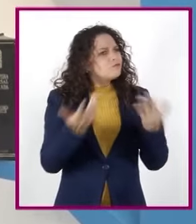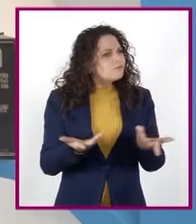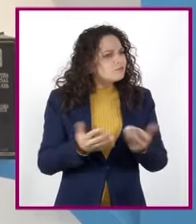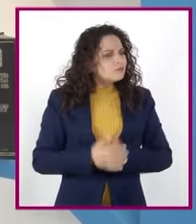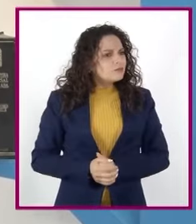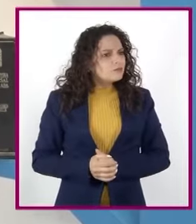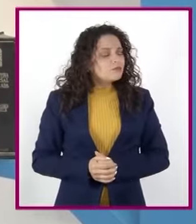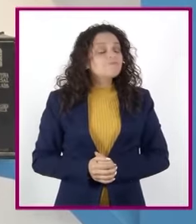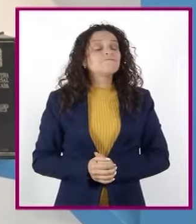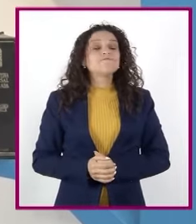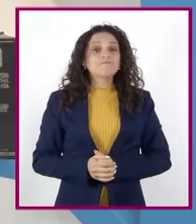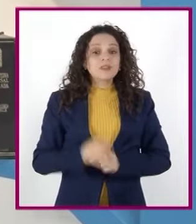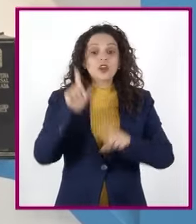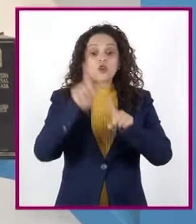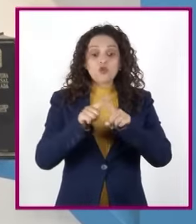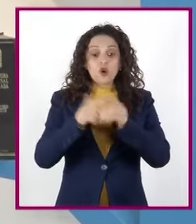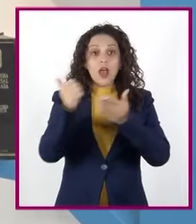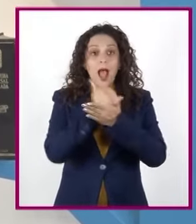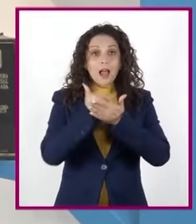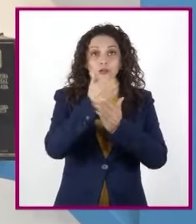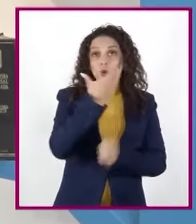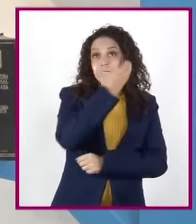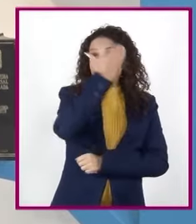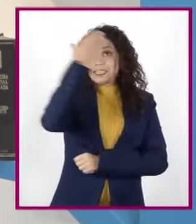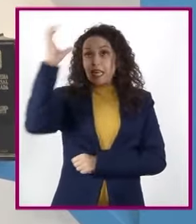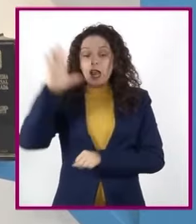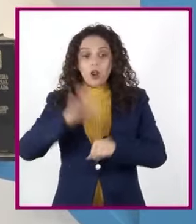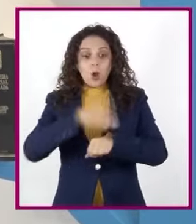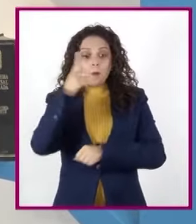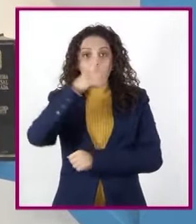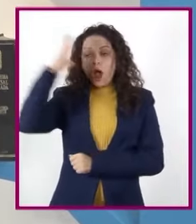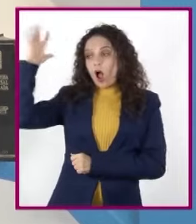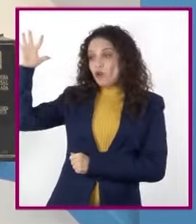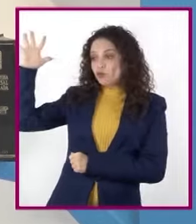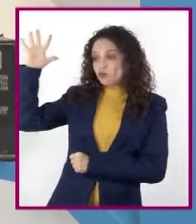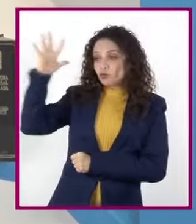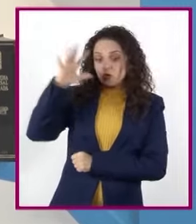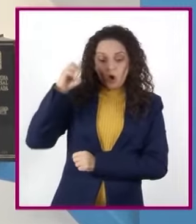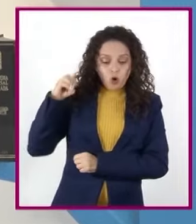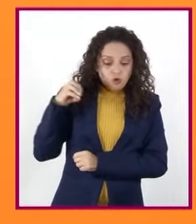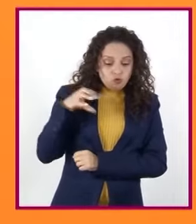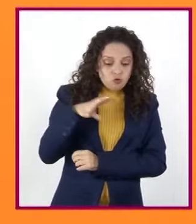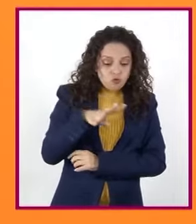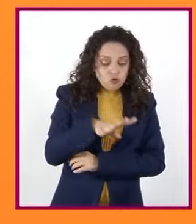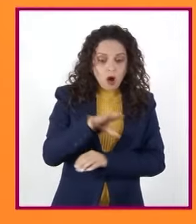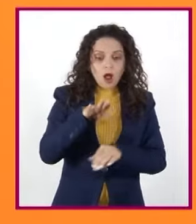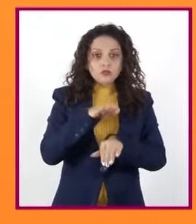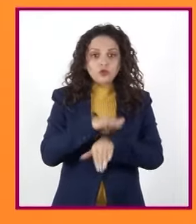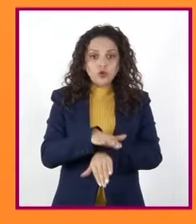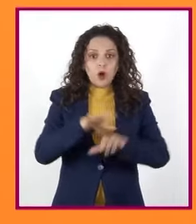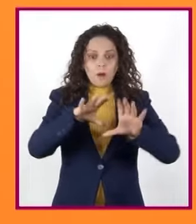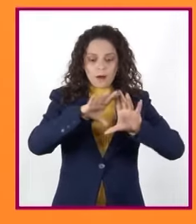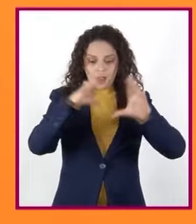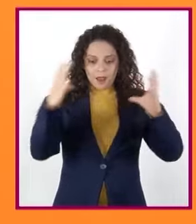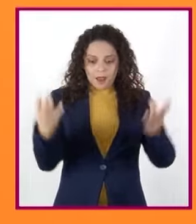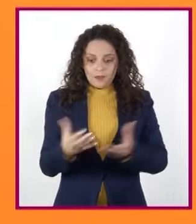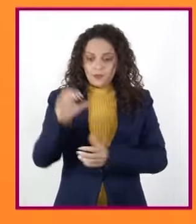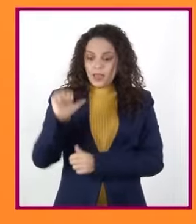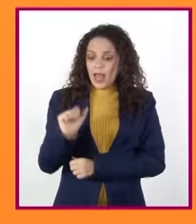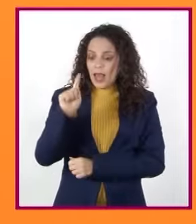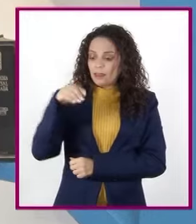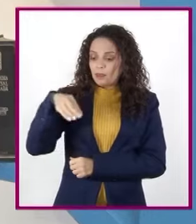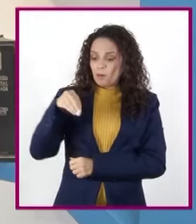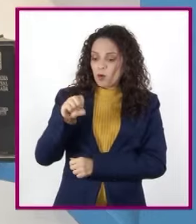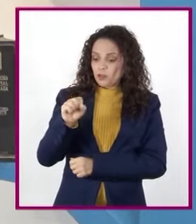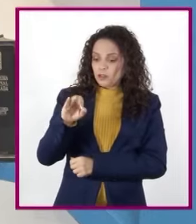El cielo es azul, Enrique, debido a los rayos del sol que se reflejan sobre la atmósfera. Ah, o sea, sobre las